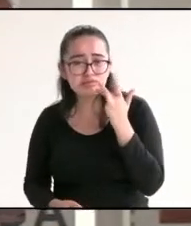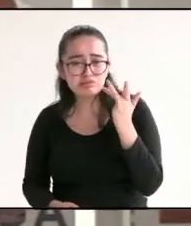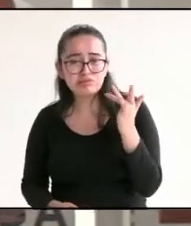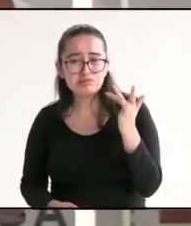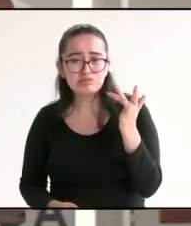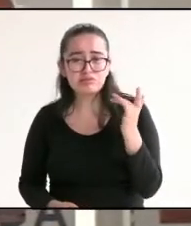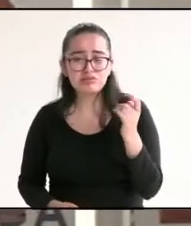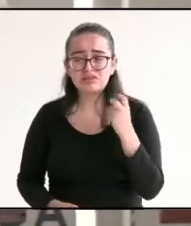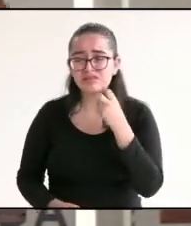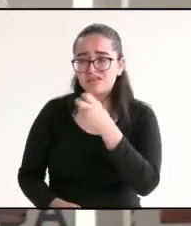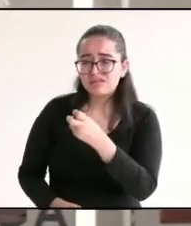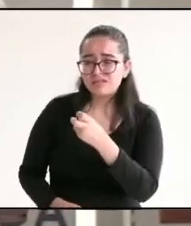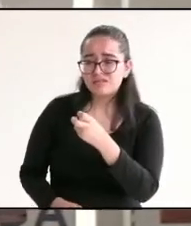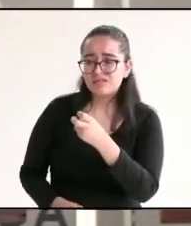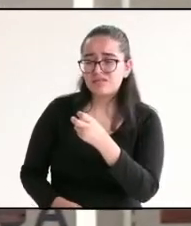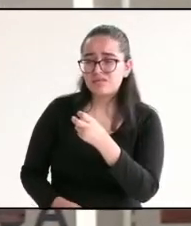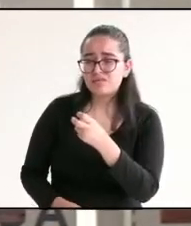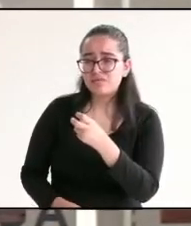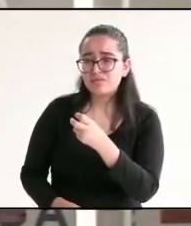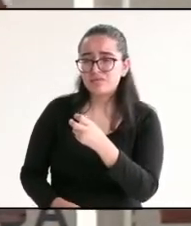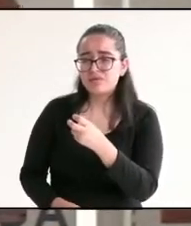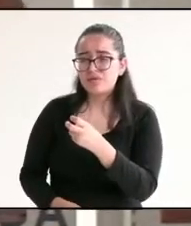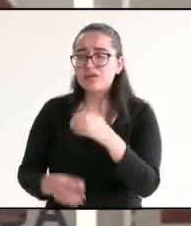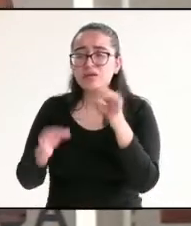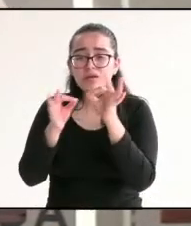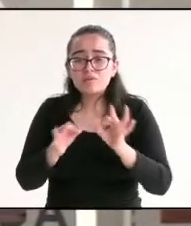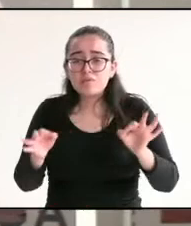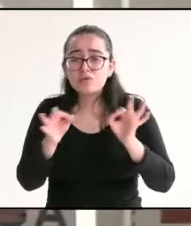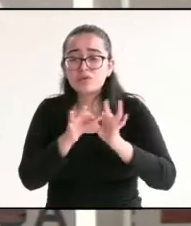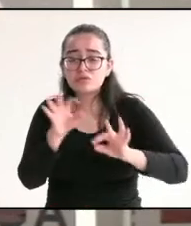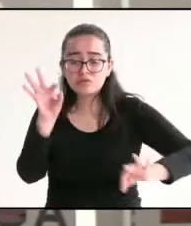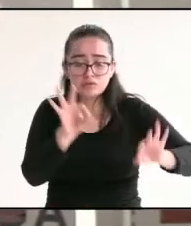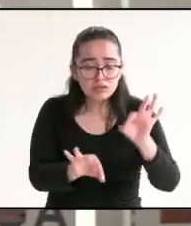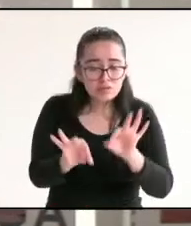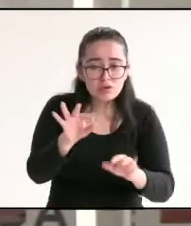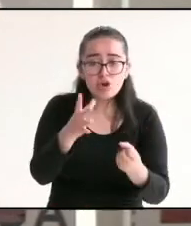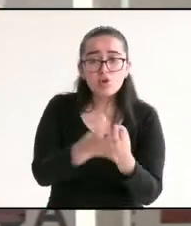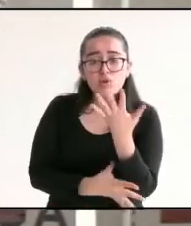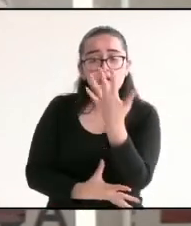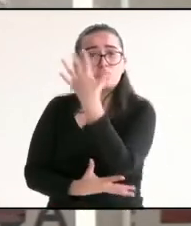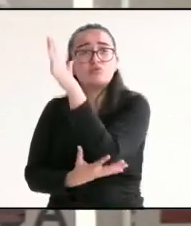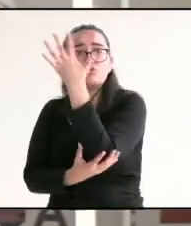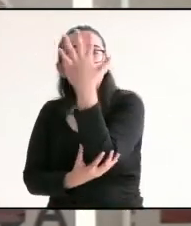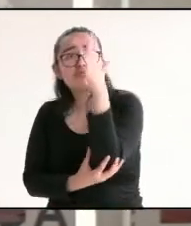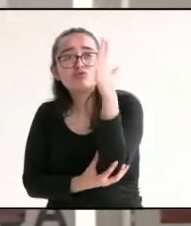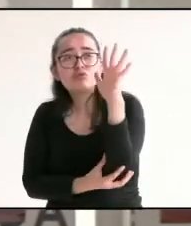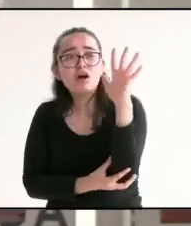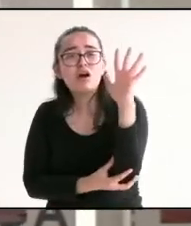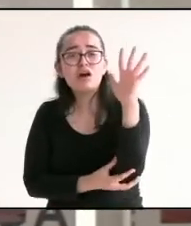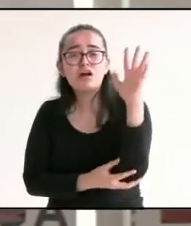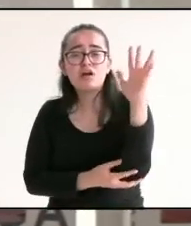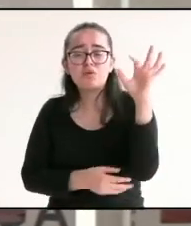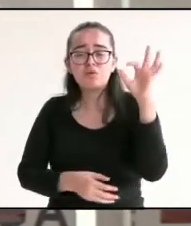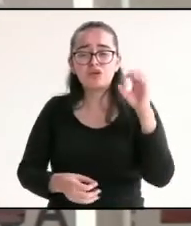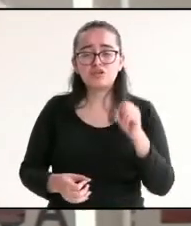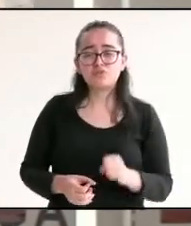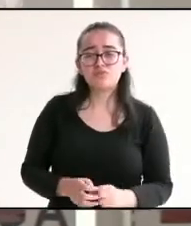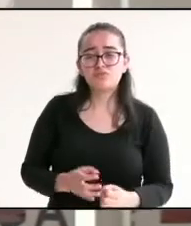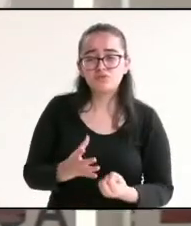soluciones a esta problemática hay que reforestar de manera inmediata nuestro municipio, con especies nativas de la zona.